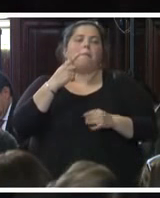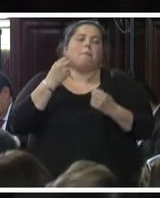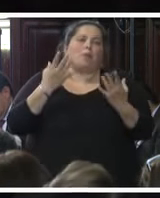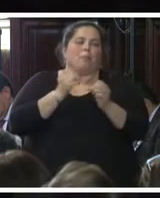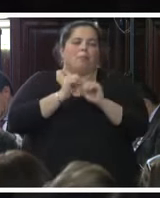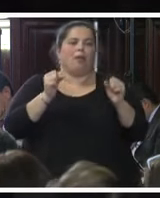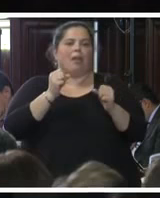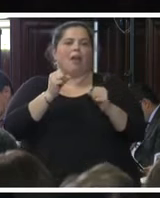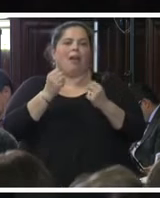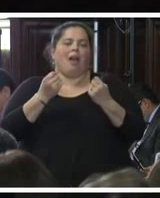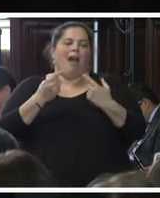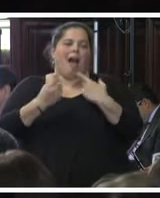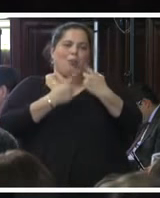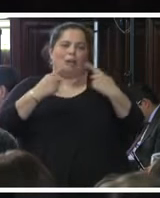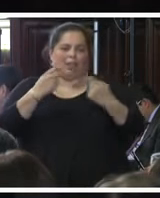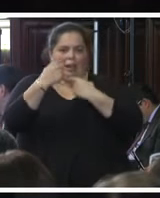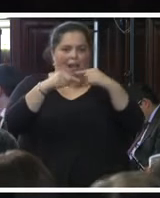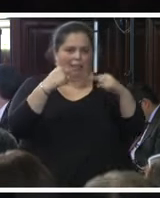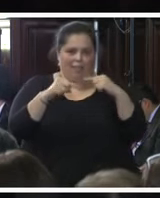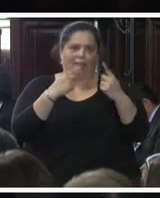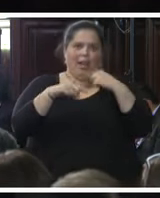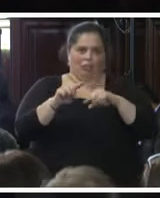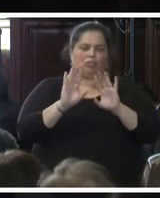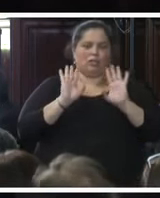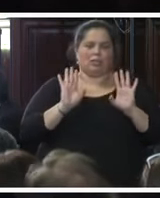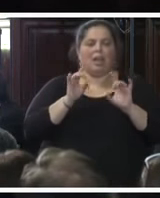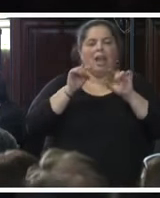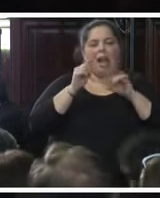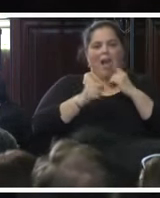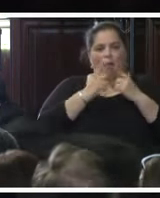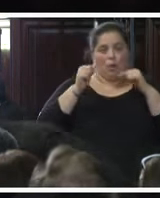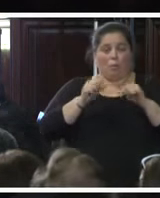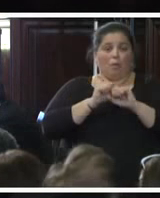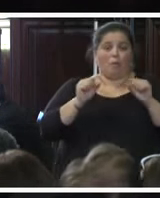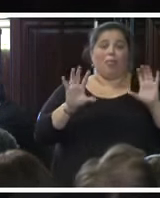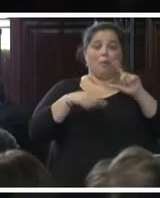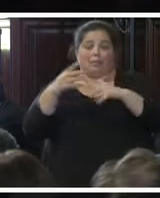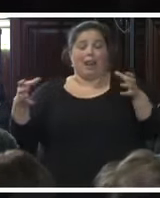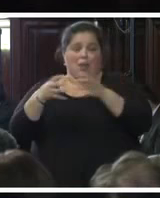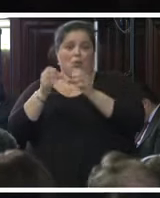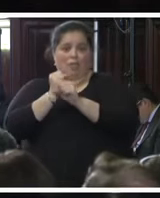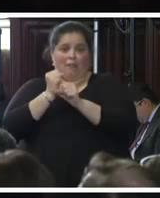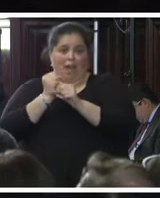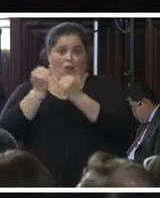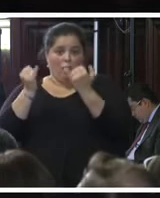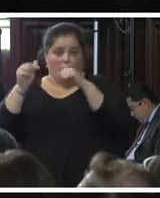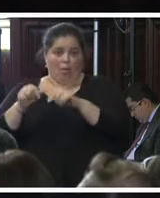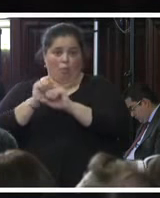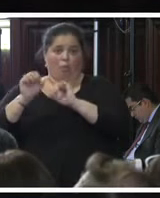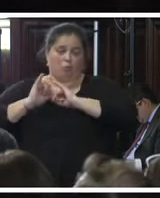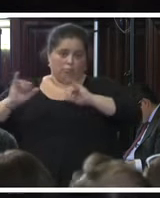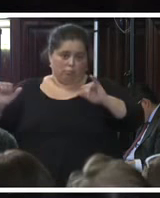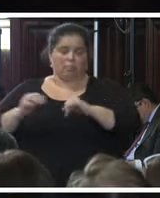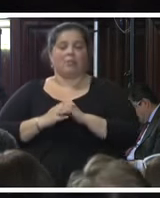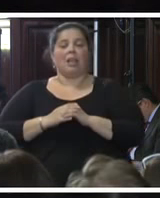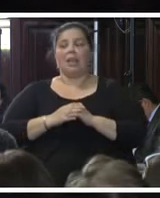podríamos esto ventilarlo si no tiene inconveniente en la reunión de trabajo del día de hoy. En cuanto al estudio de la información